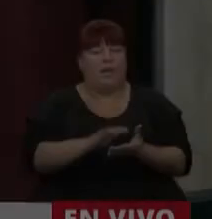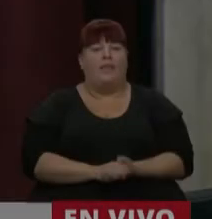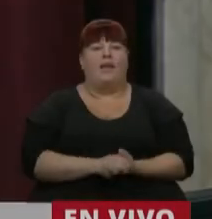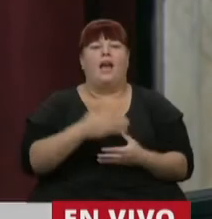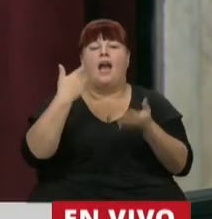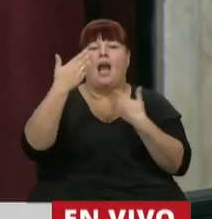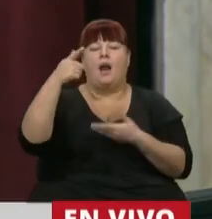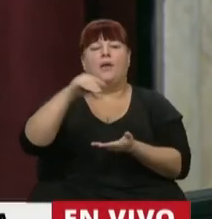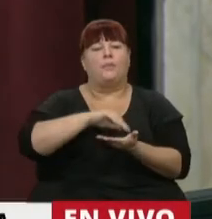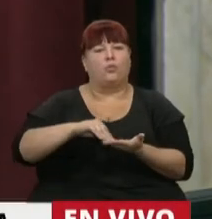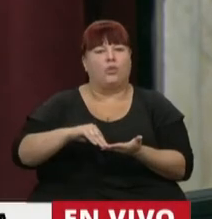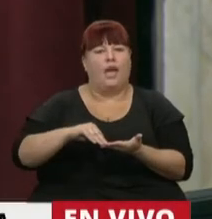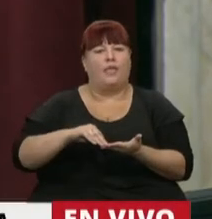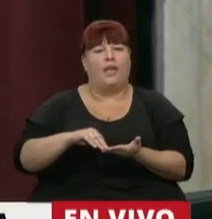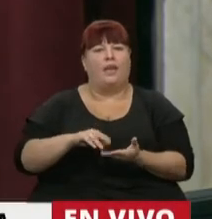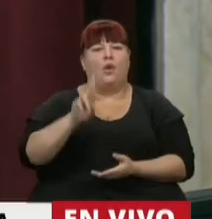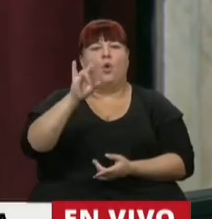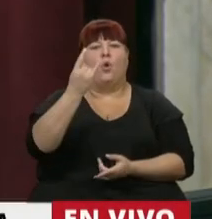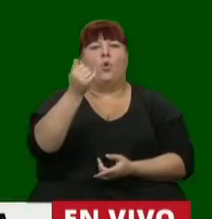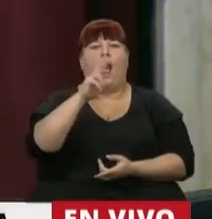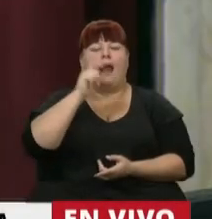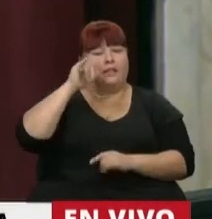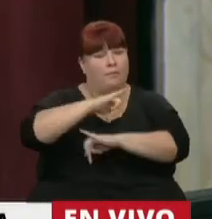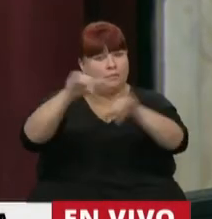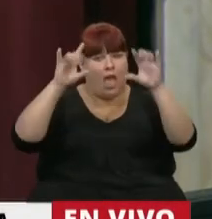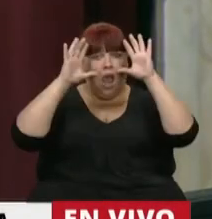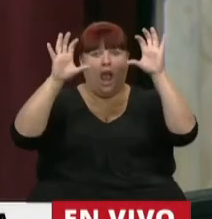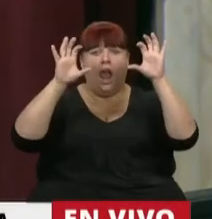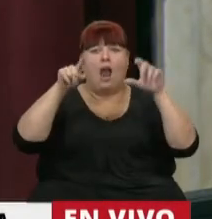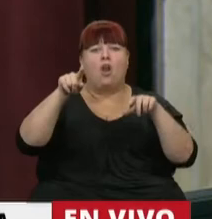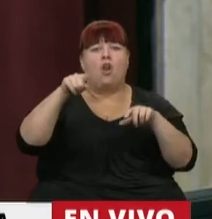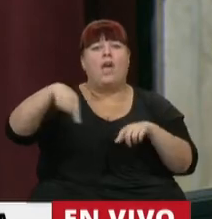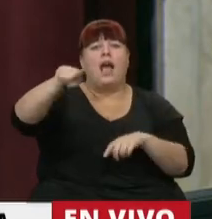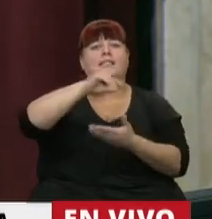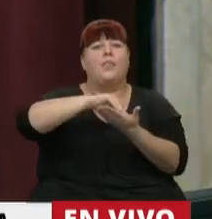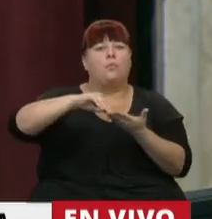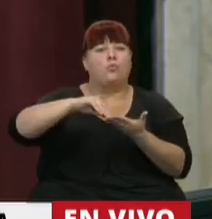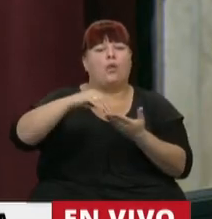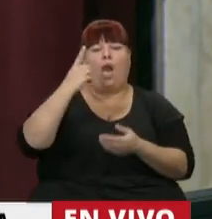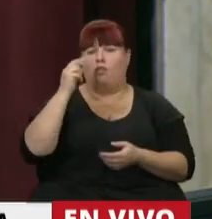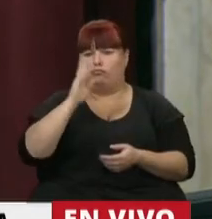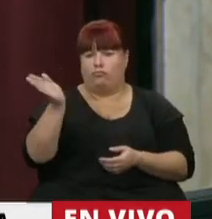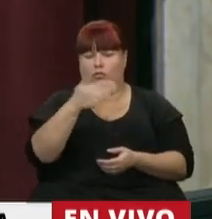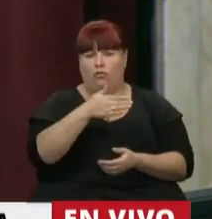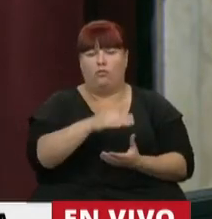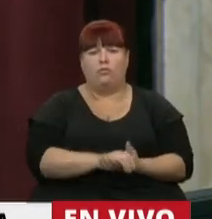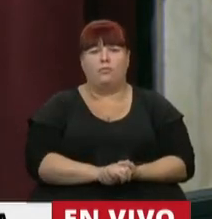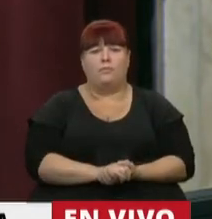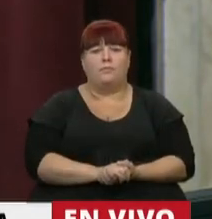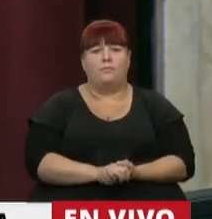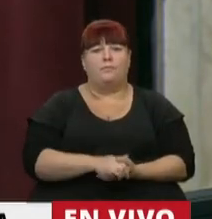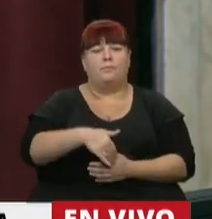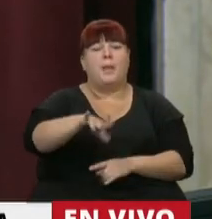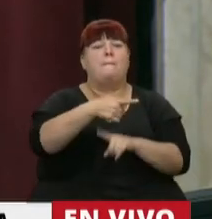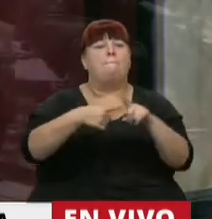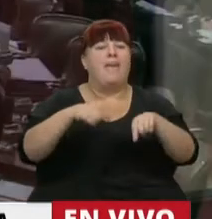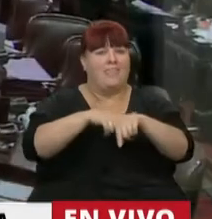Tiene la palabra la diputada Adriana Ruarte. Quiero recordarle a los señores diputados y diputadas que en